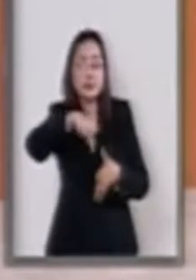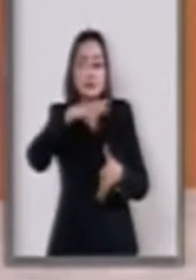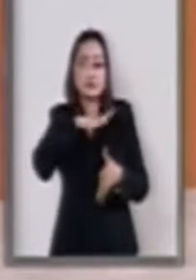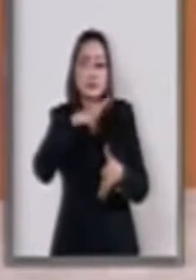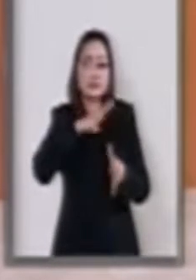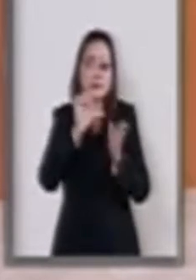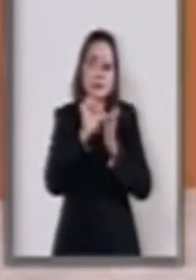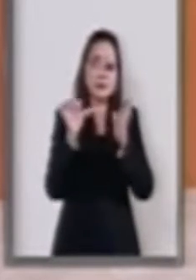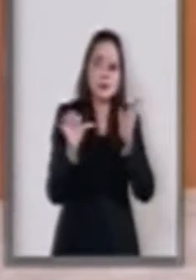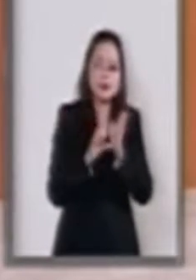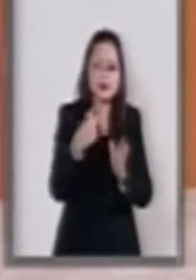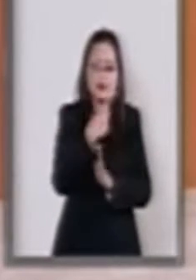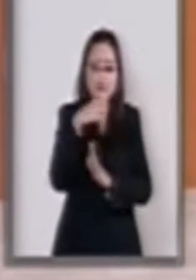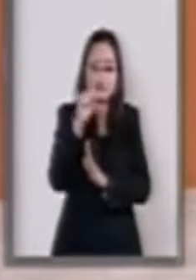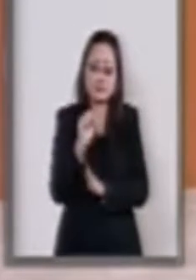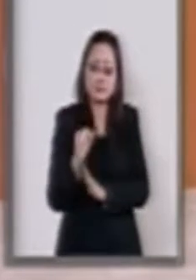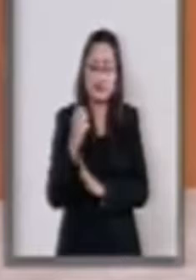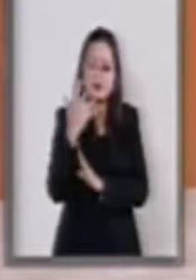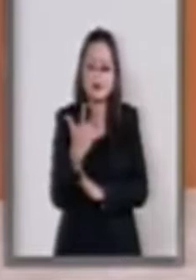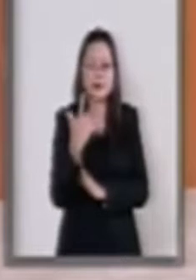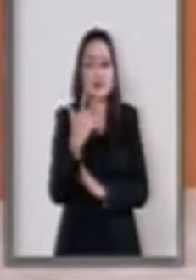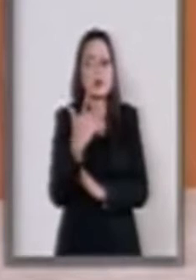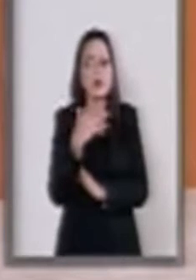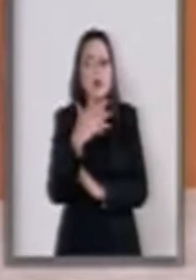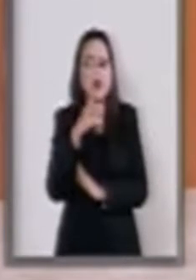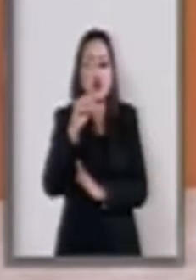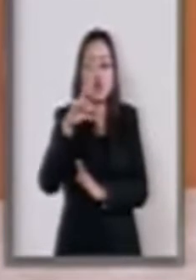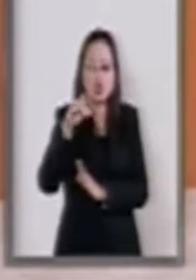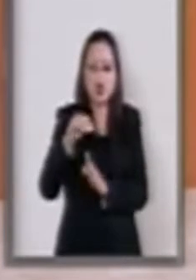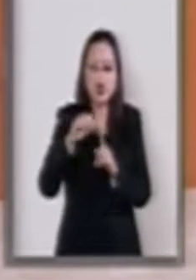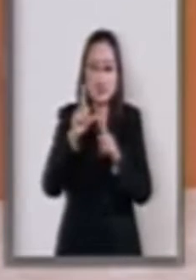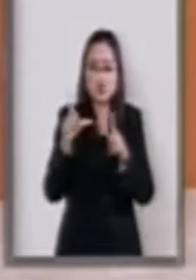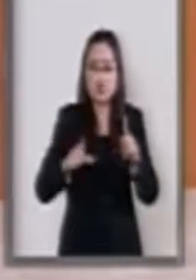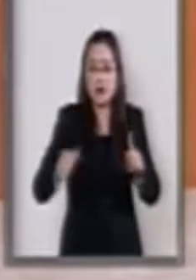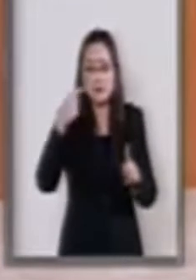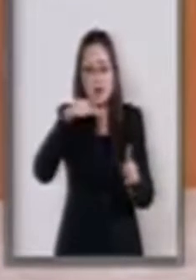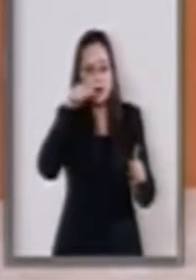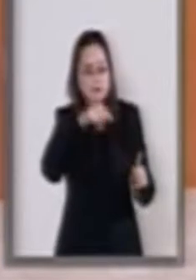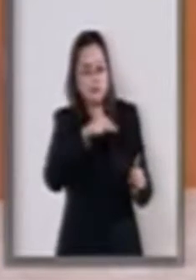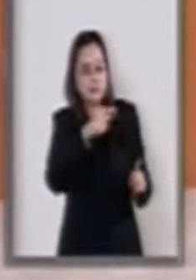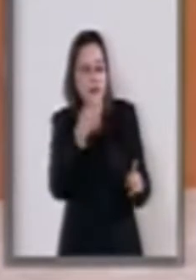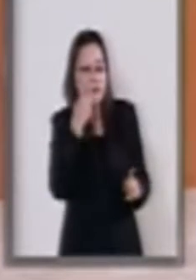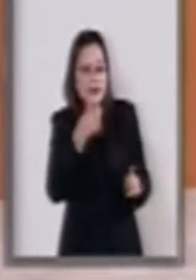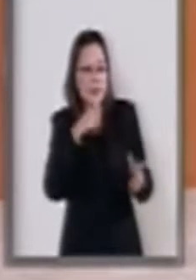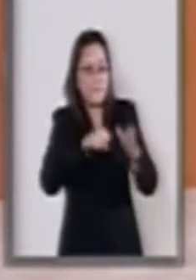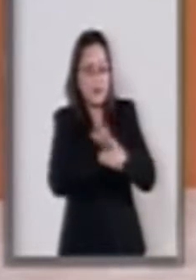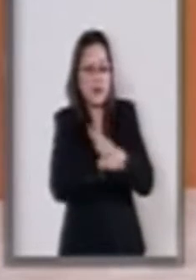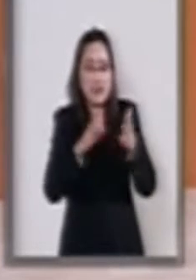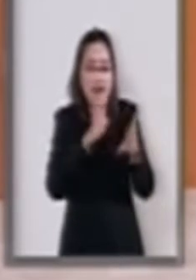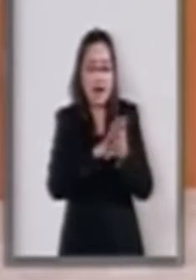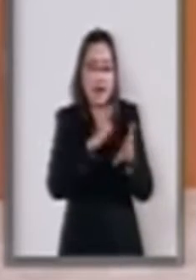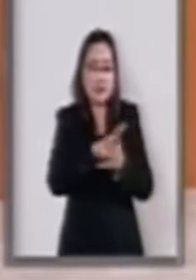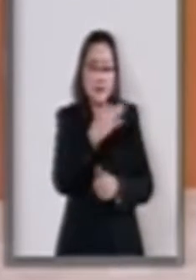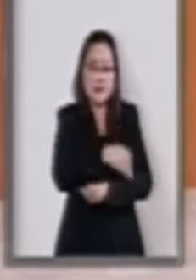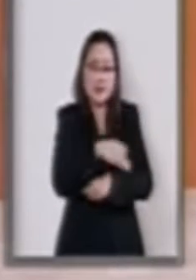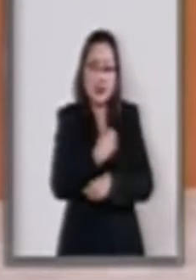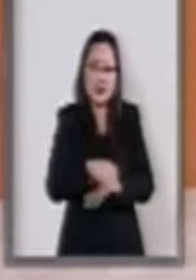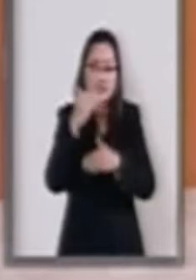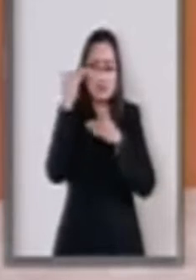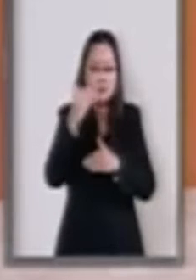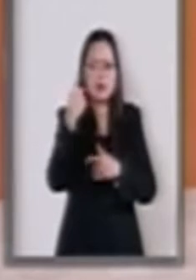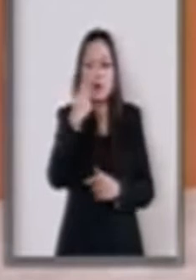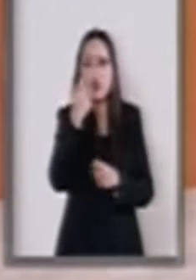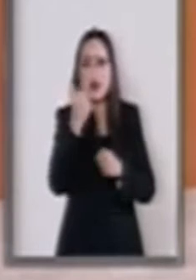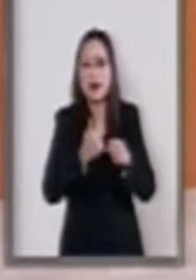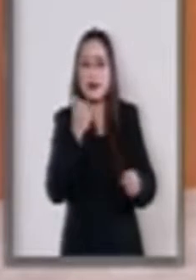165 del Código Nacional a efecto de que la prisión preventiva permanezca hasta un